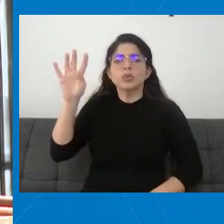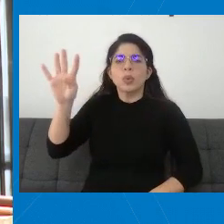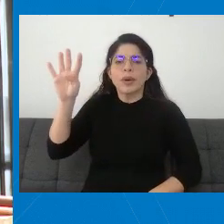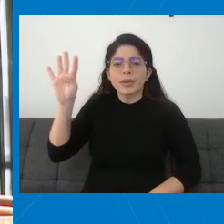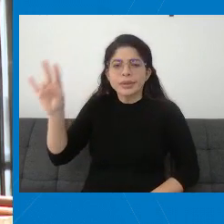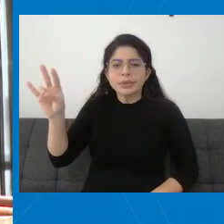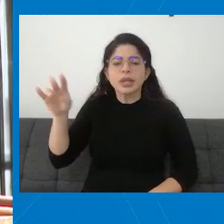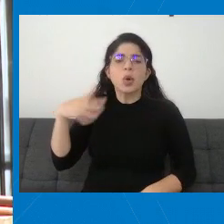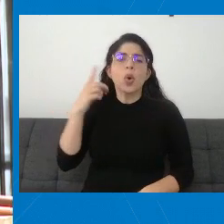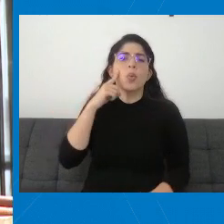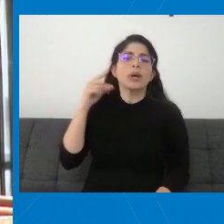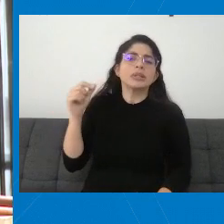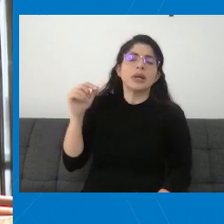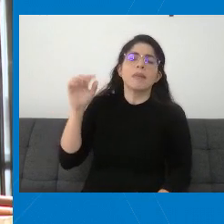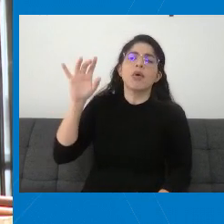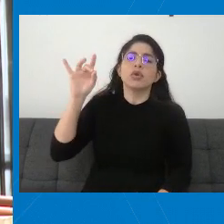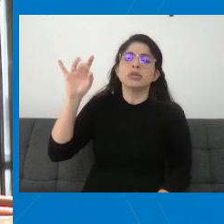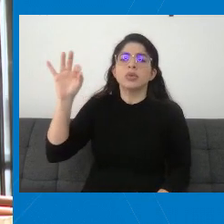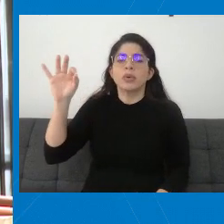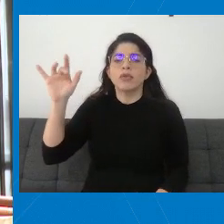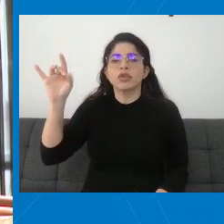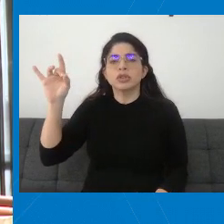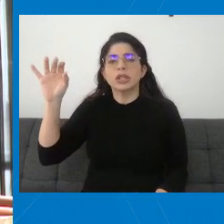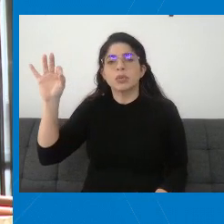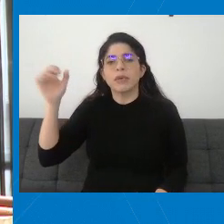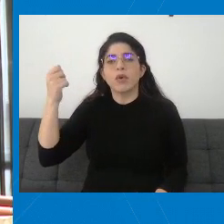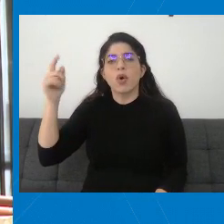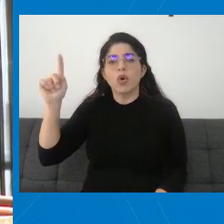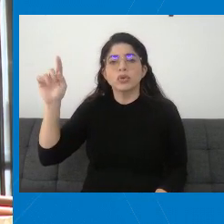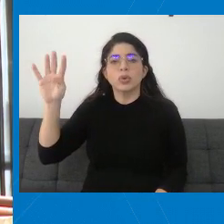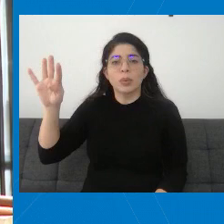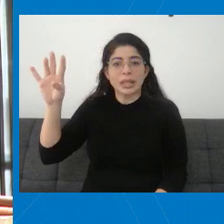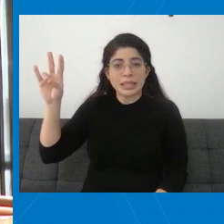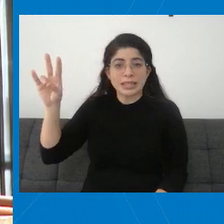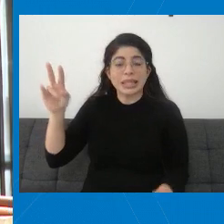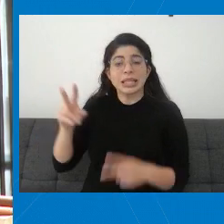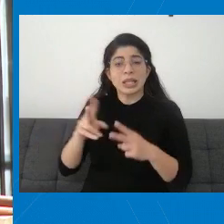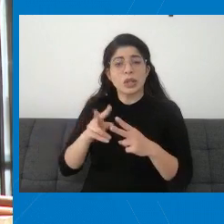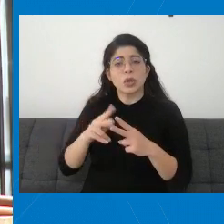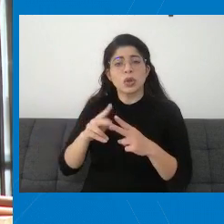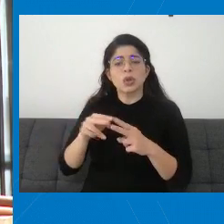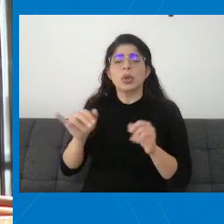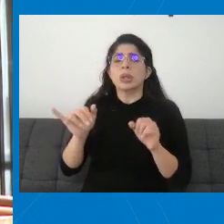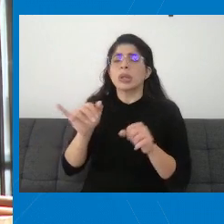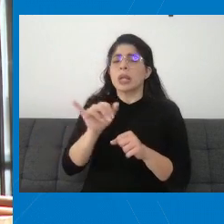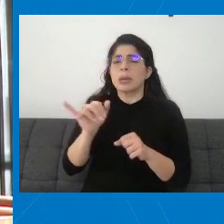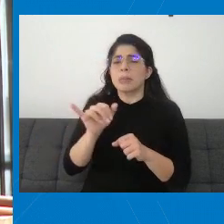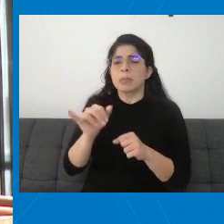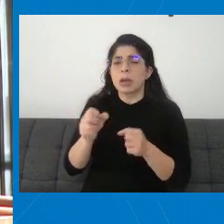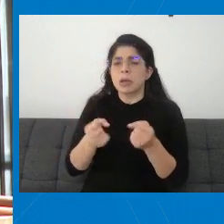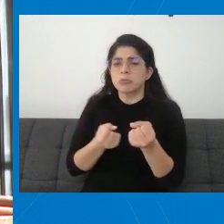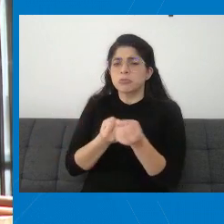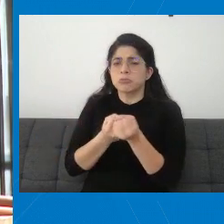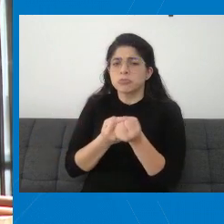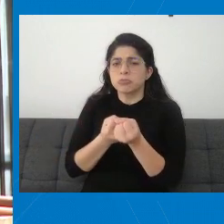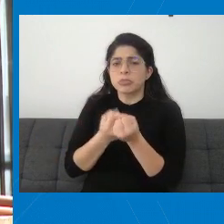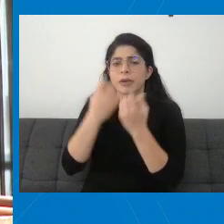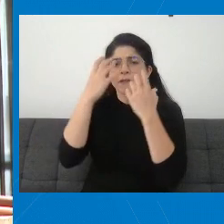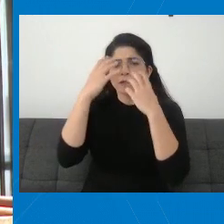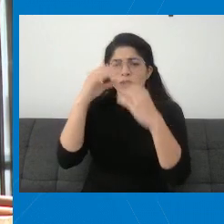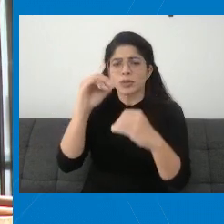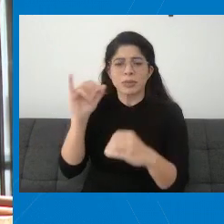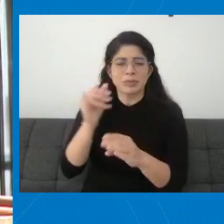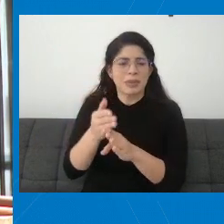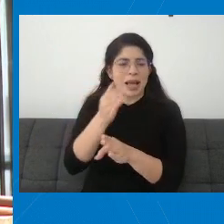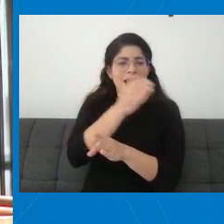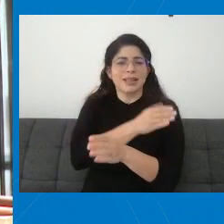el WhatsApp 89891147, que también viene a complementar la información que la doctora